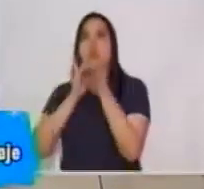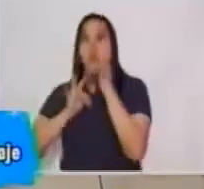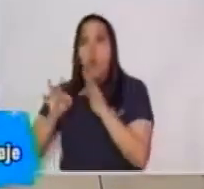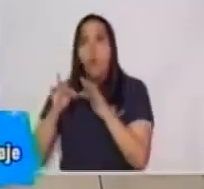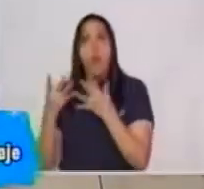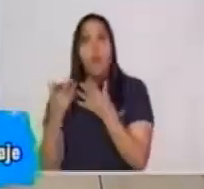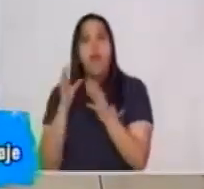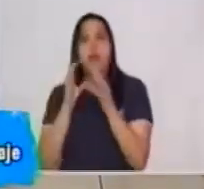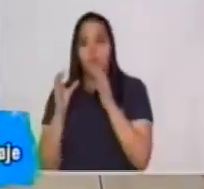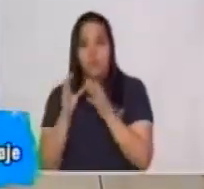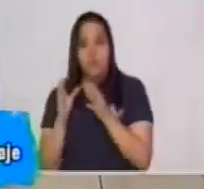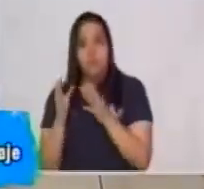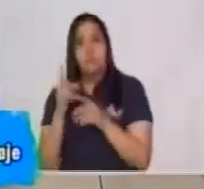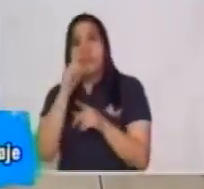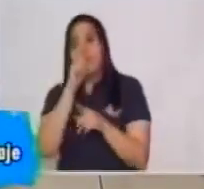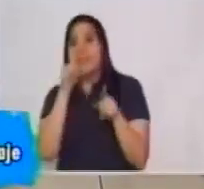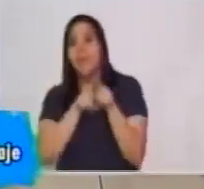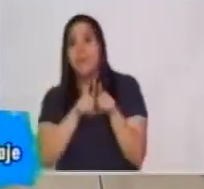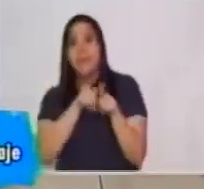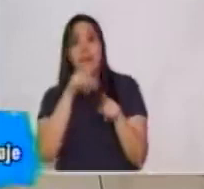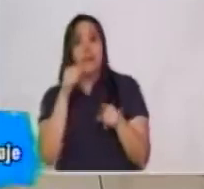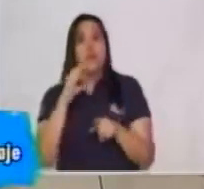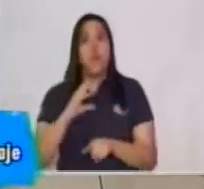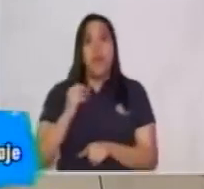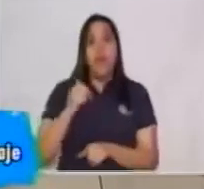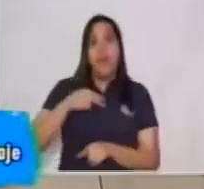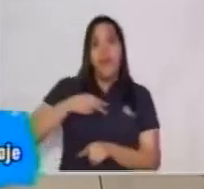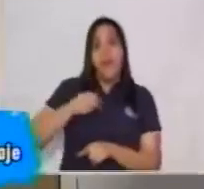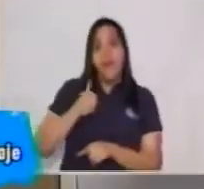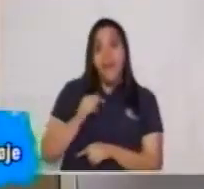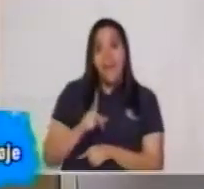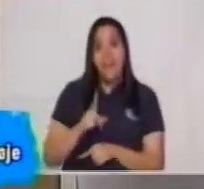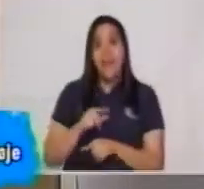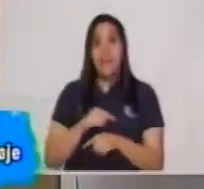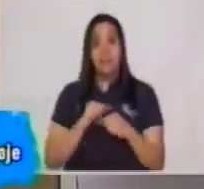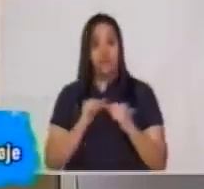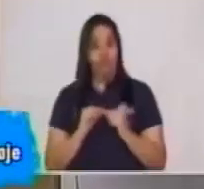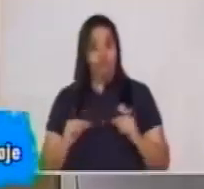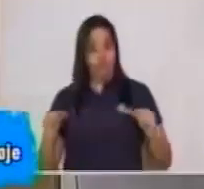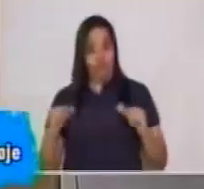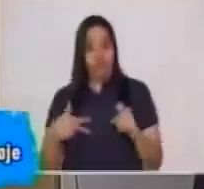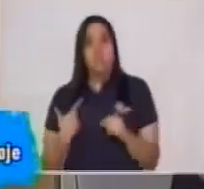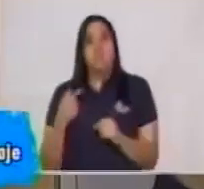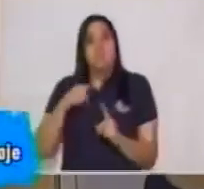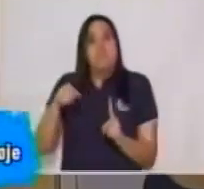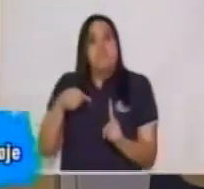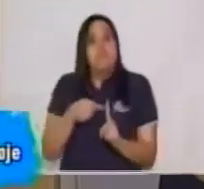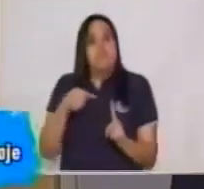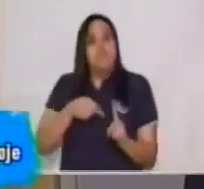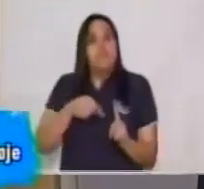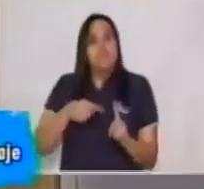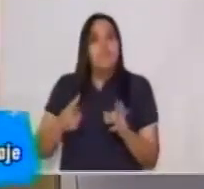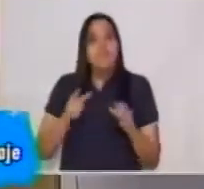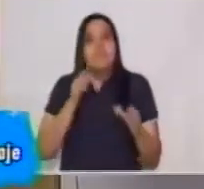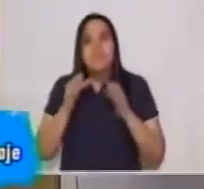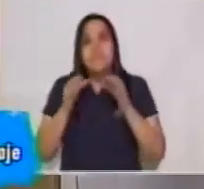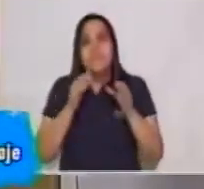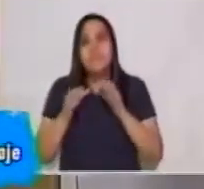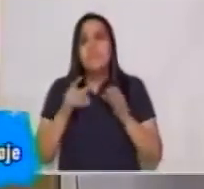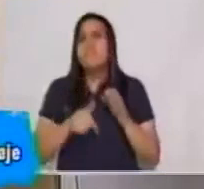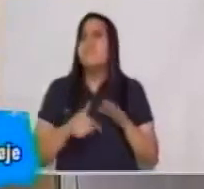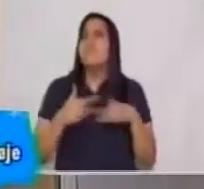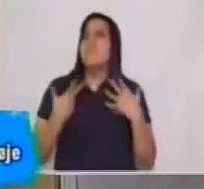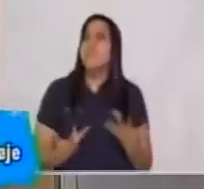También tenemos un canal, que es por medio del cual se establece la comunicación. En este caso,